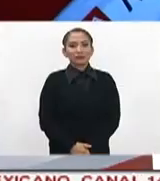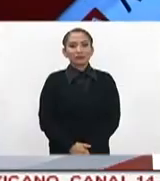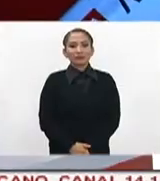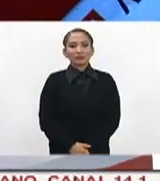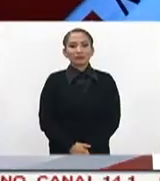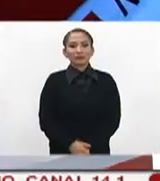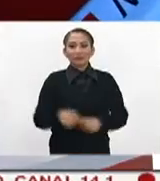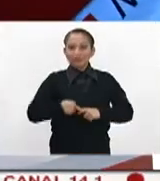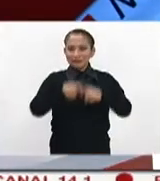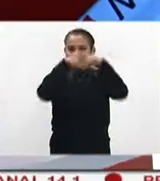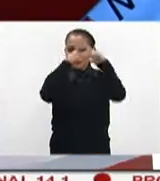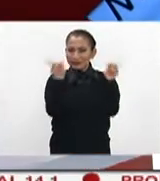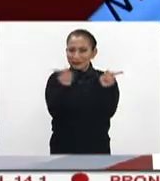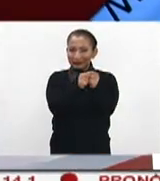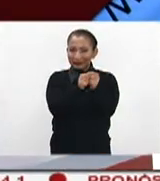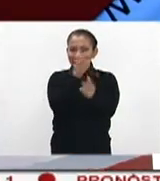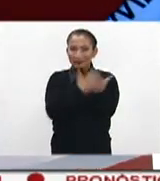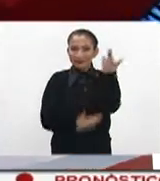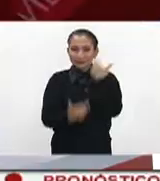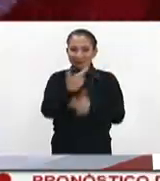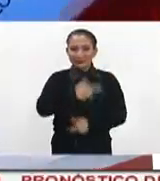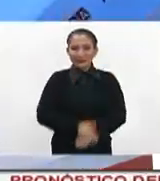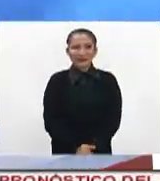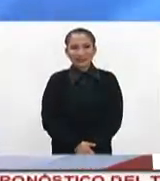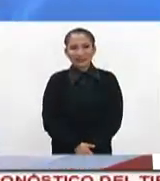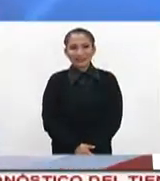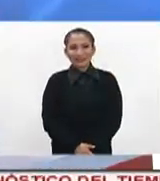Vamos a hacer una brevísima pausa. Regresamos.